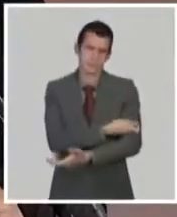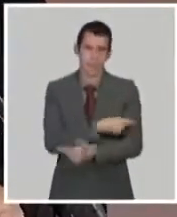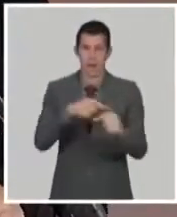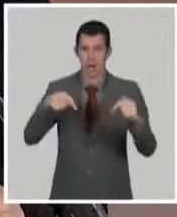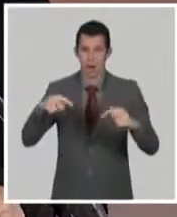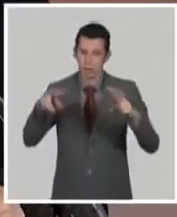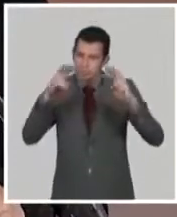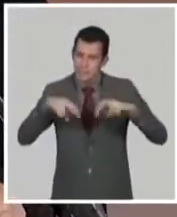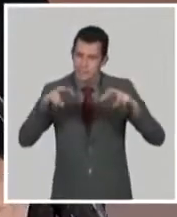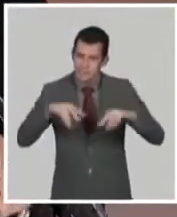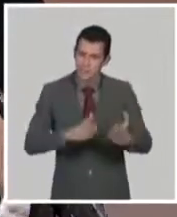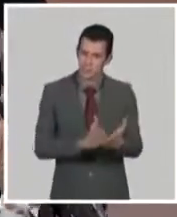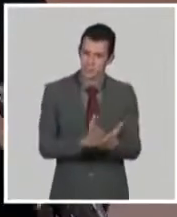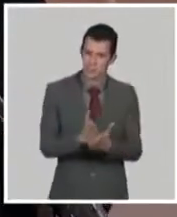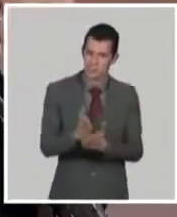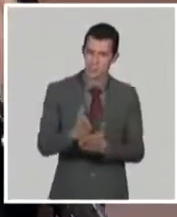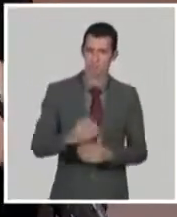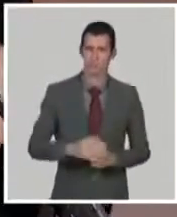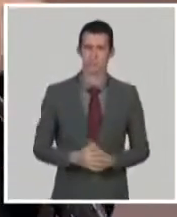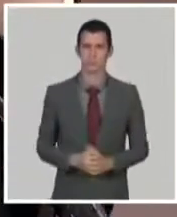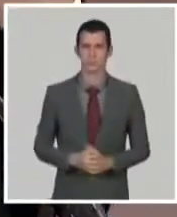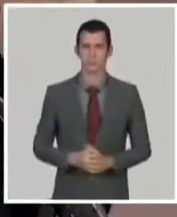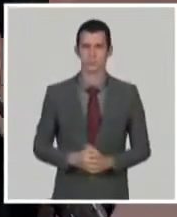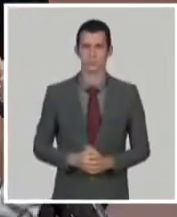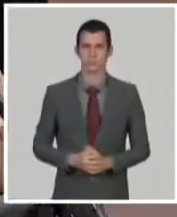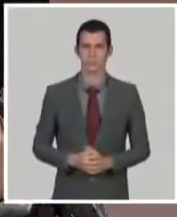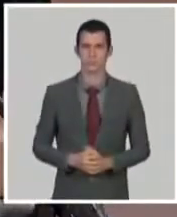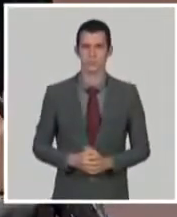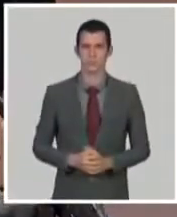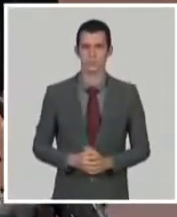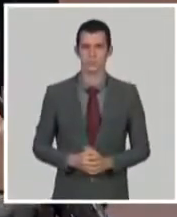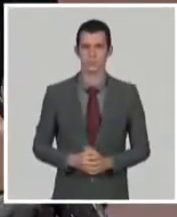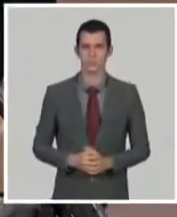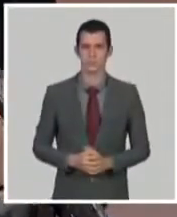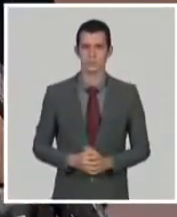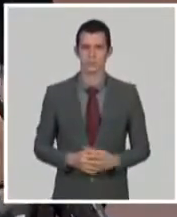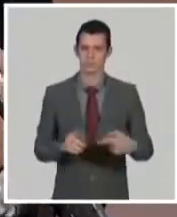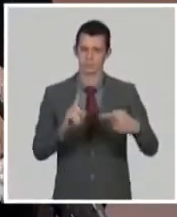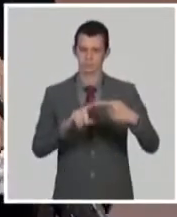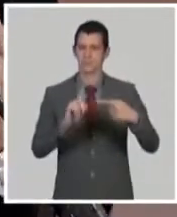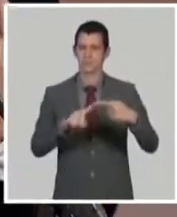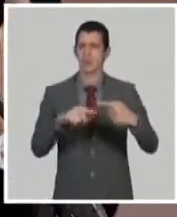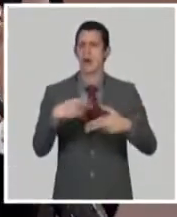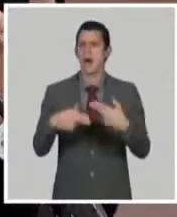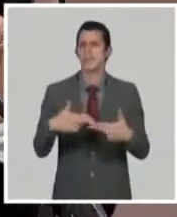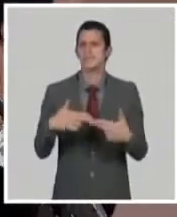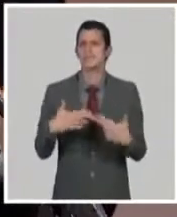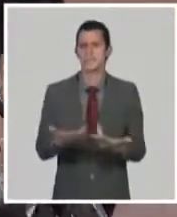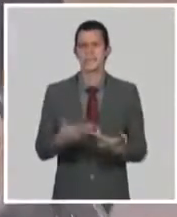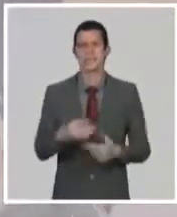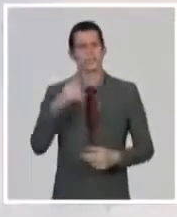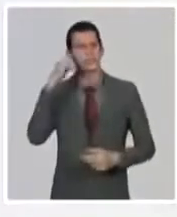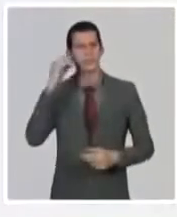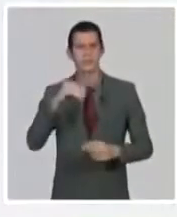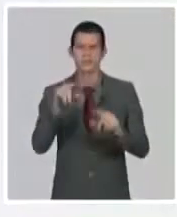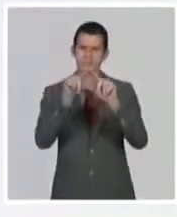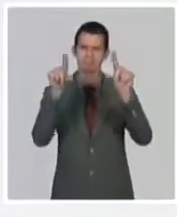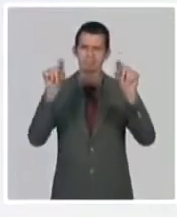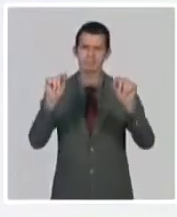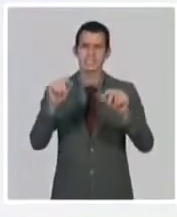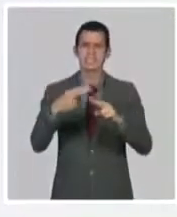clínicos, que uno esencialmente explora la administración intranasal, es el 6GB 669.